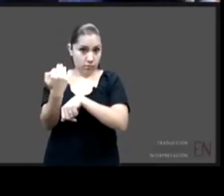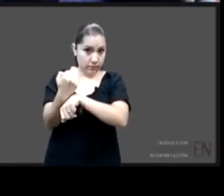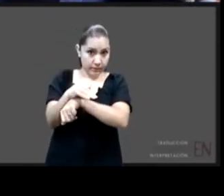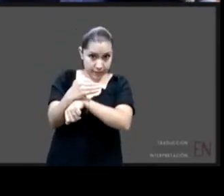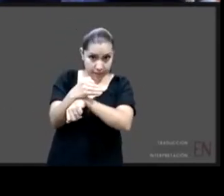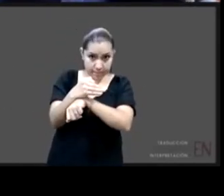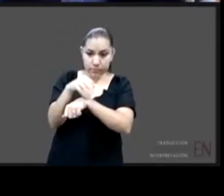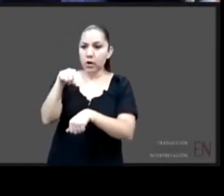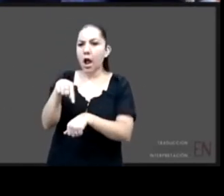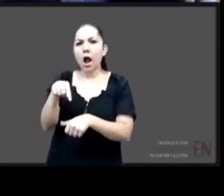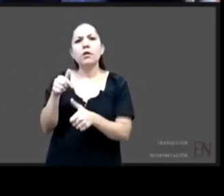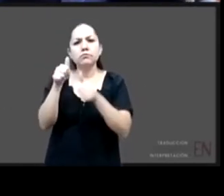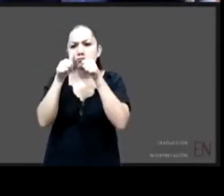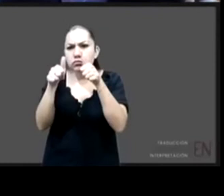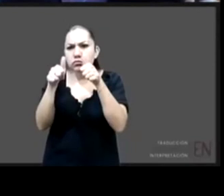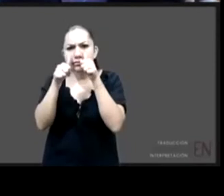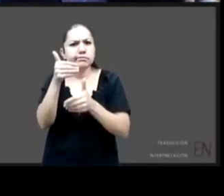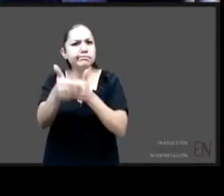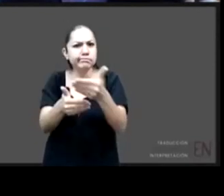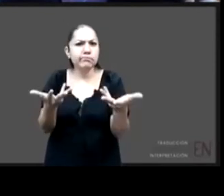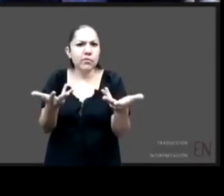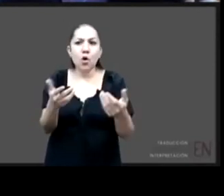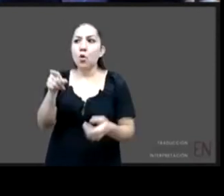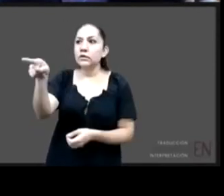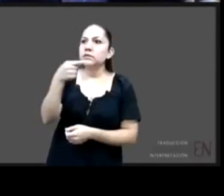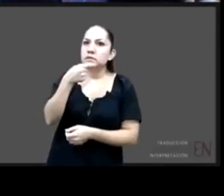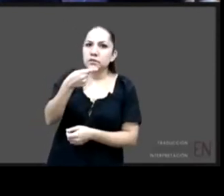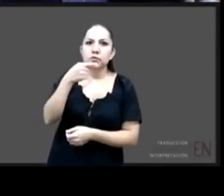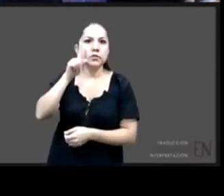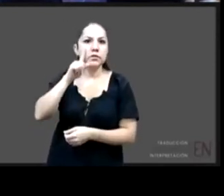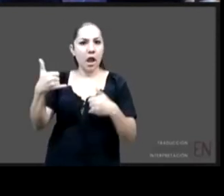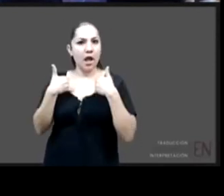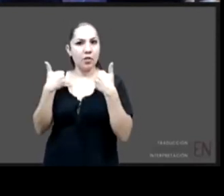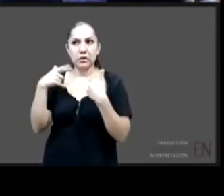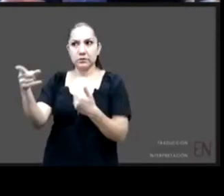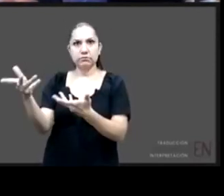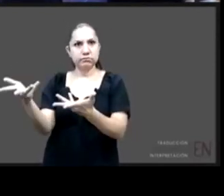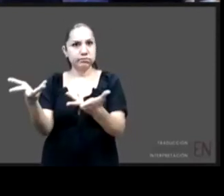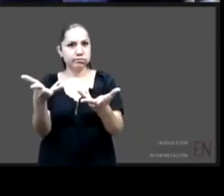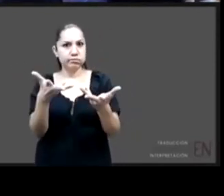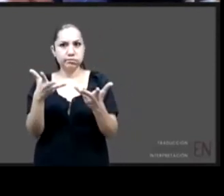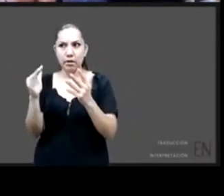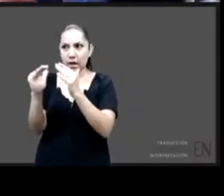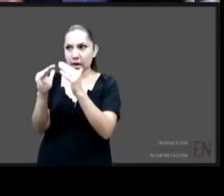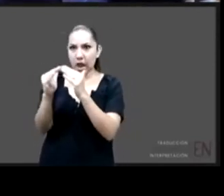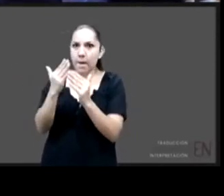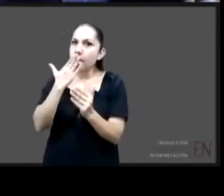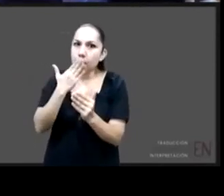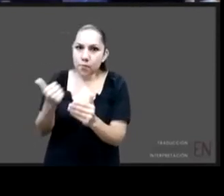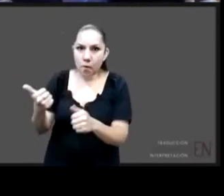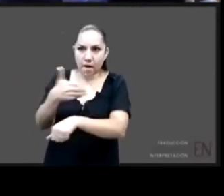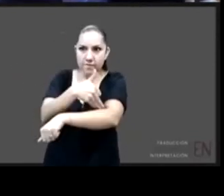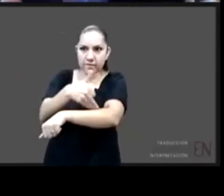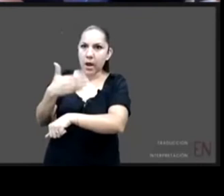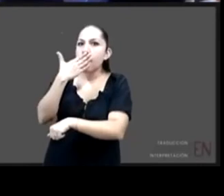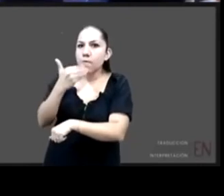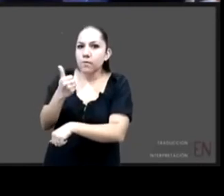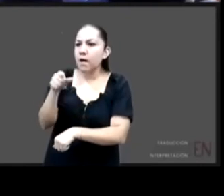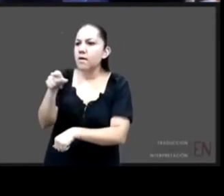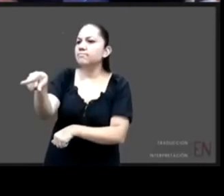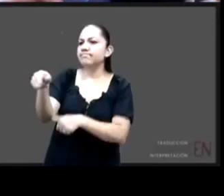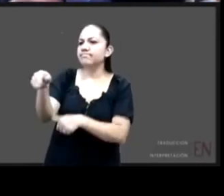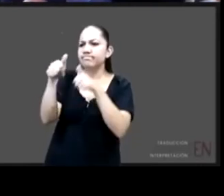una niña, un adolescente esté en situación de desamparo y también habla de que estas medidas las